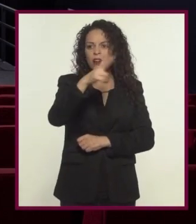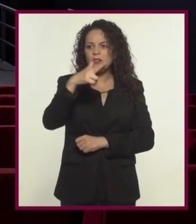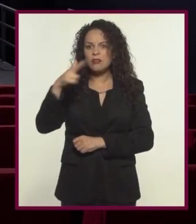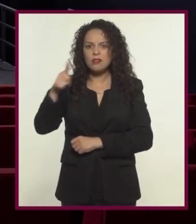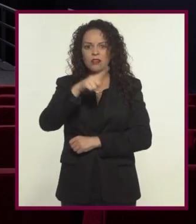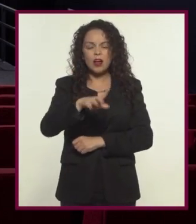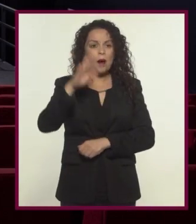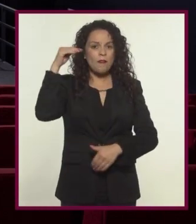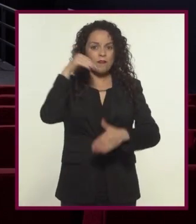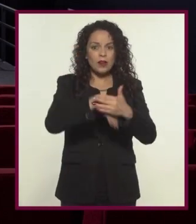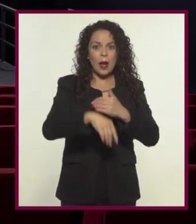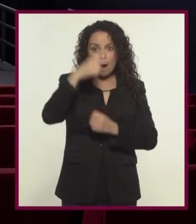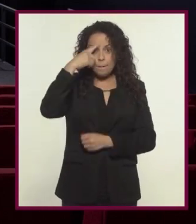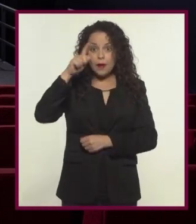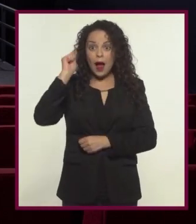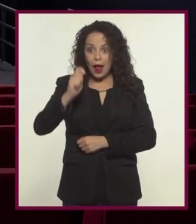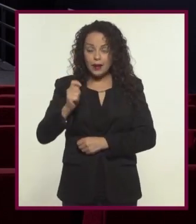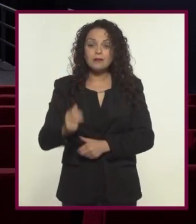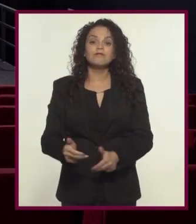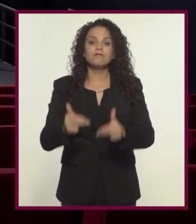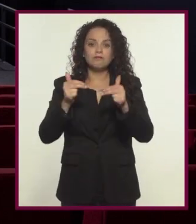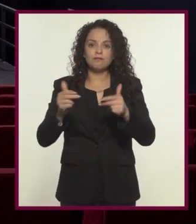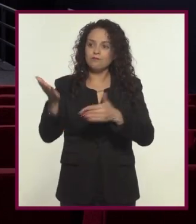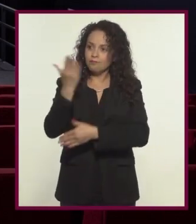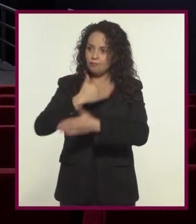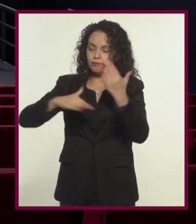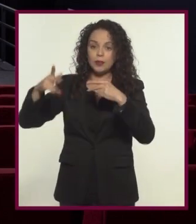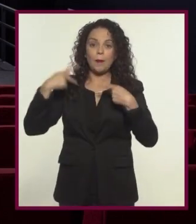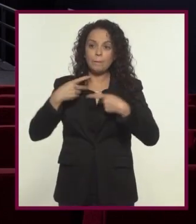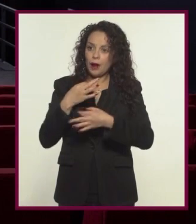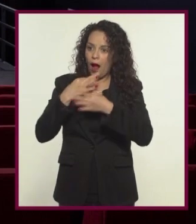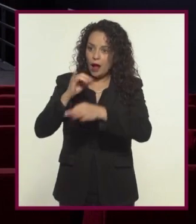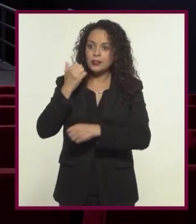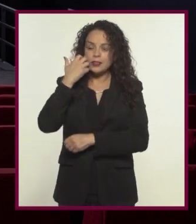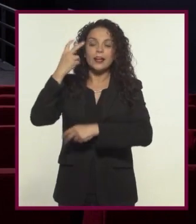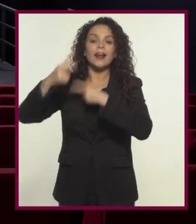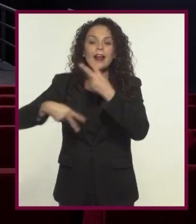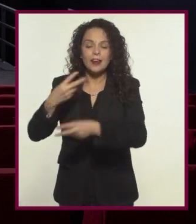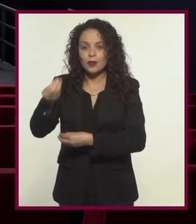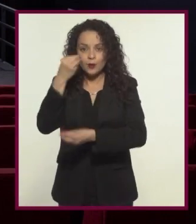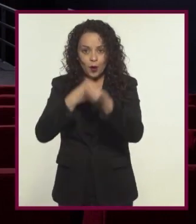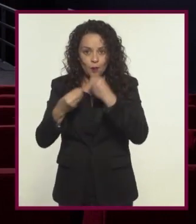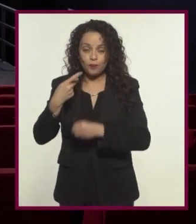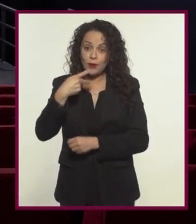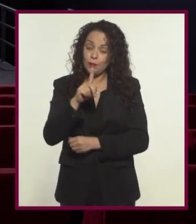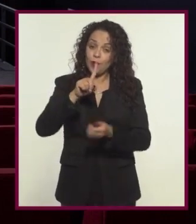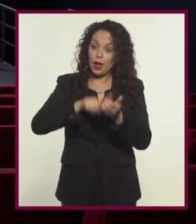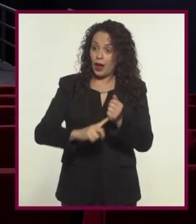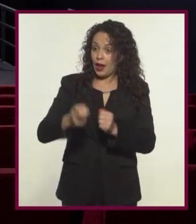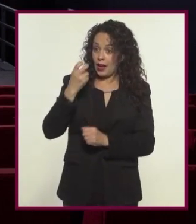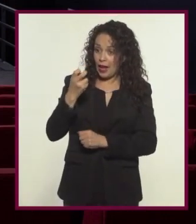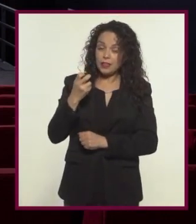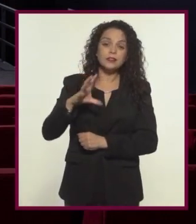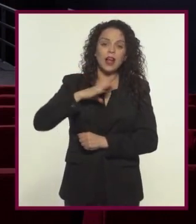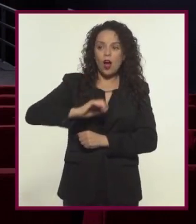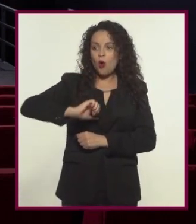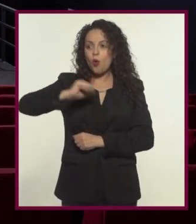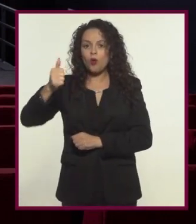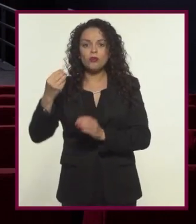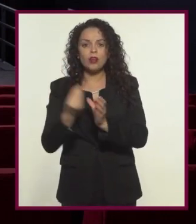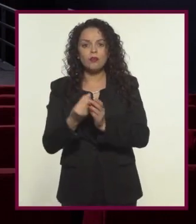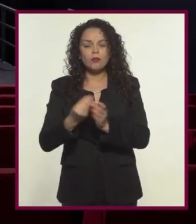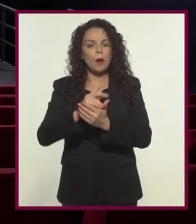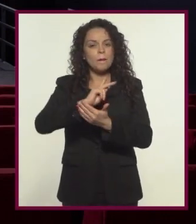equipo en busca de restaurantes en crisis para convertirlos en negocios rentables y atractivos Pero también hay que decir que del